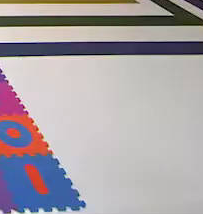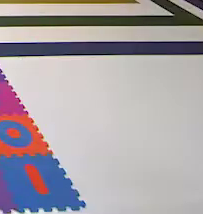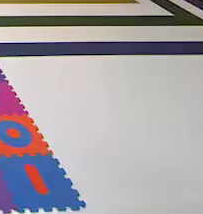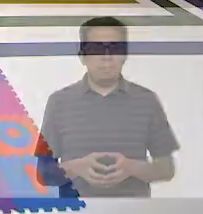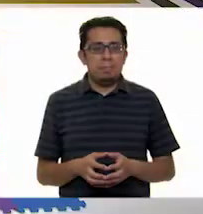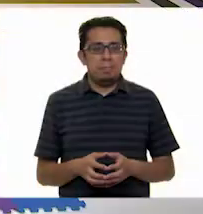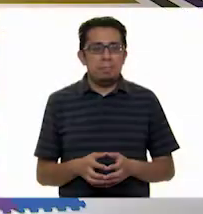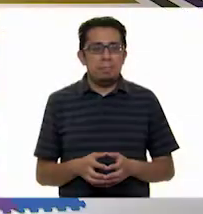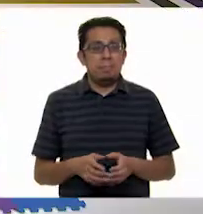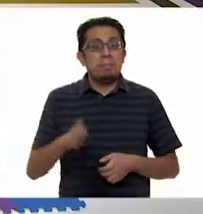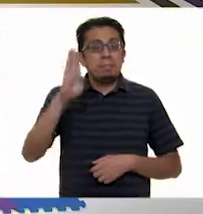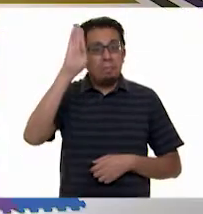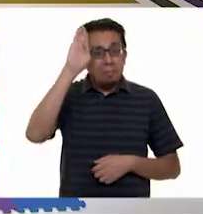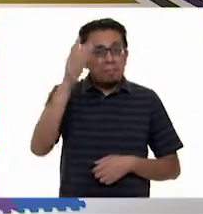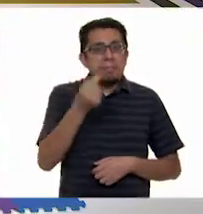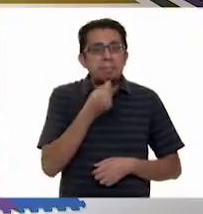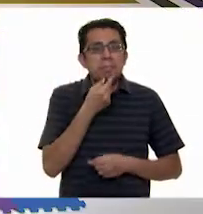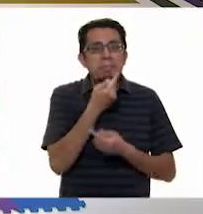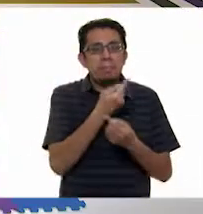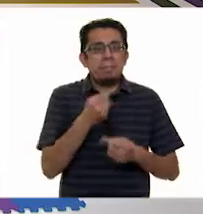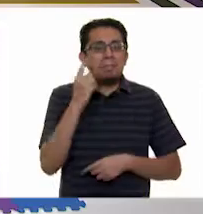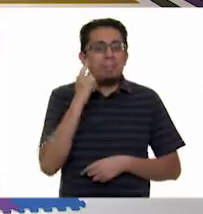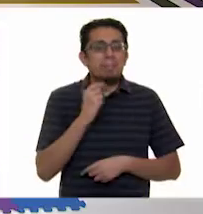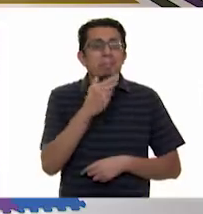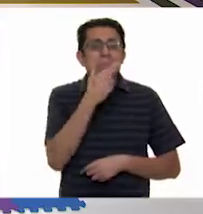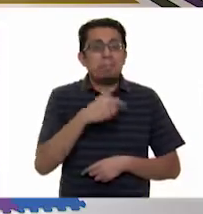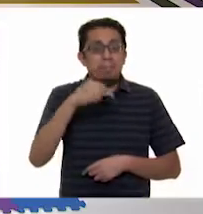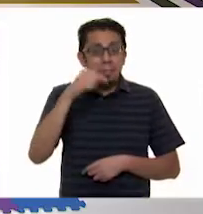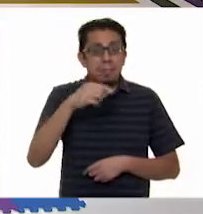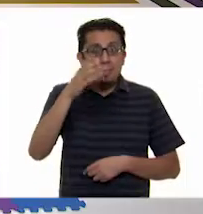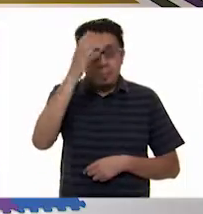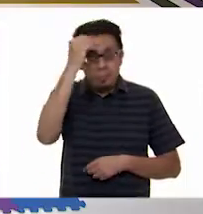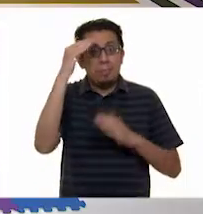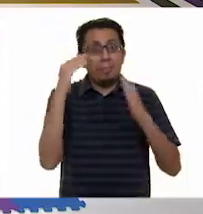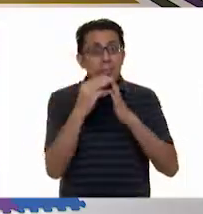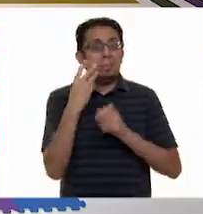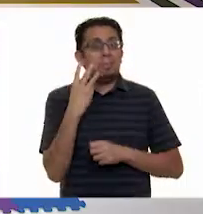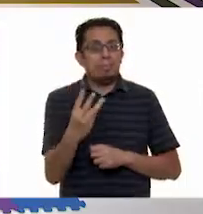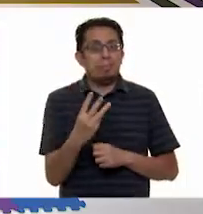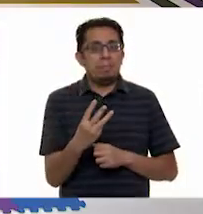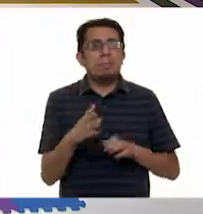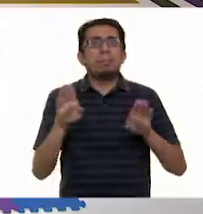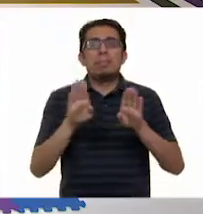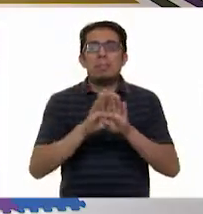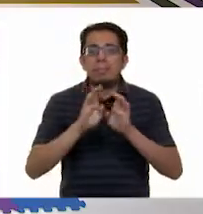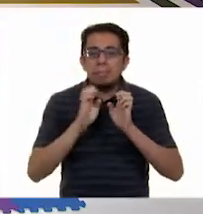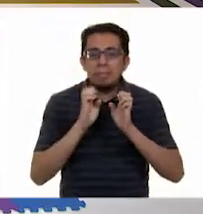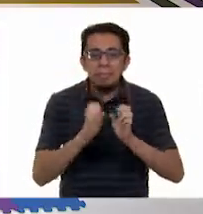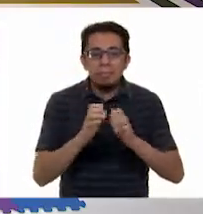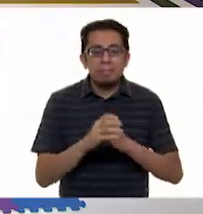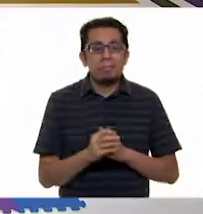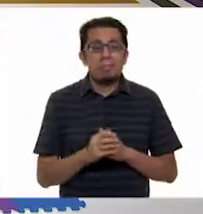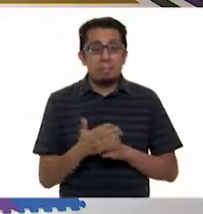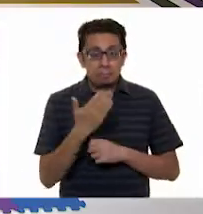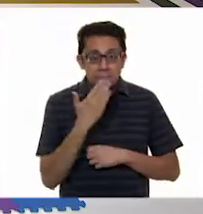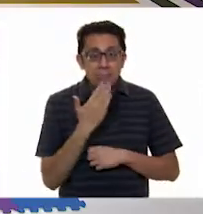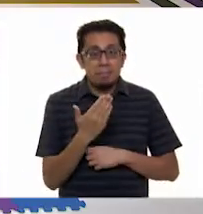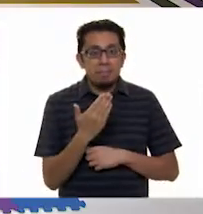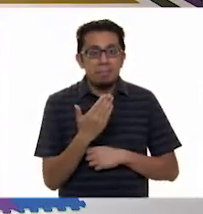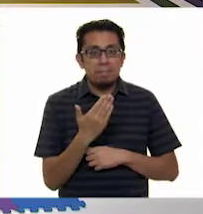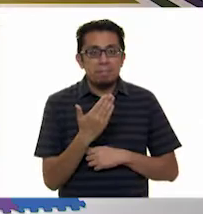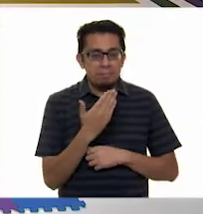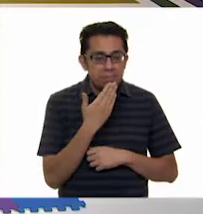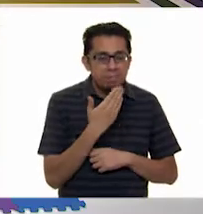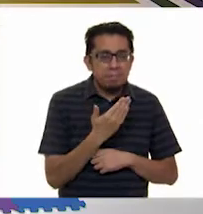¡Hola, niñas y niños de Aprende en Casa 3! ¿Cómo están? ¿Bien? ¿Muy